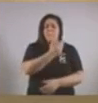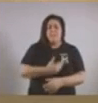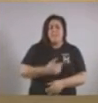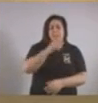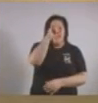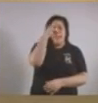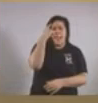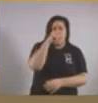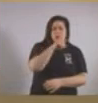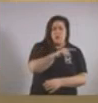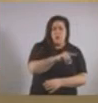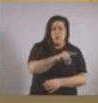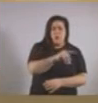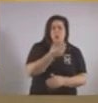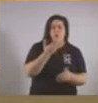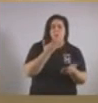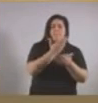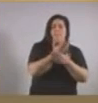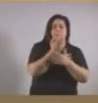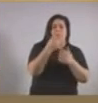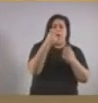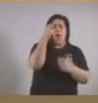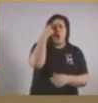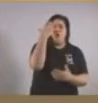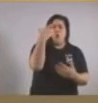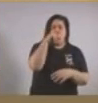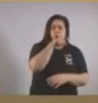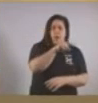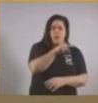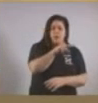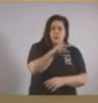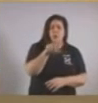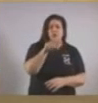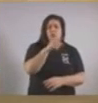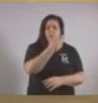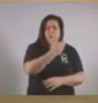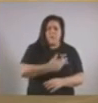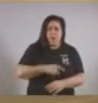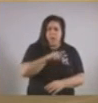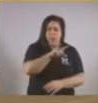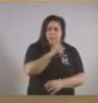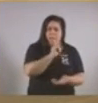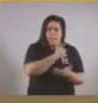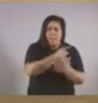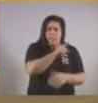Nación al Congreso de la Nación. ¿Creen que debería tener esas facultades? El Presidente, gracias.